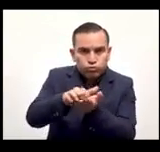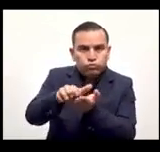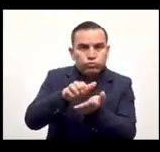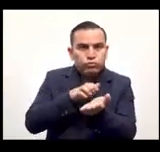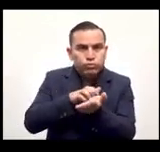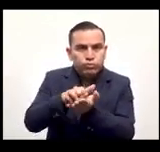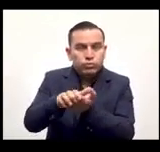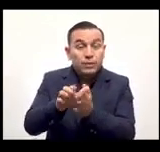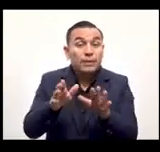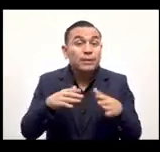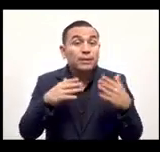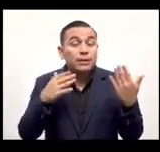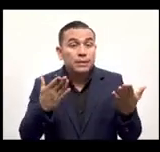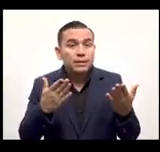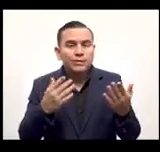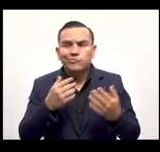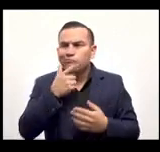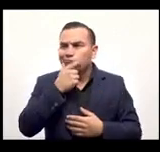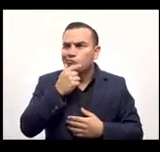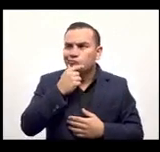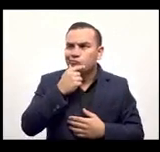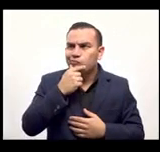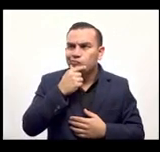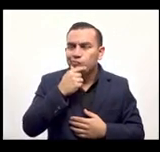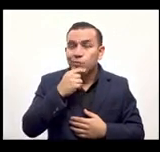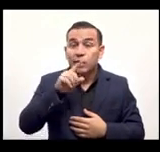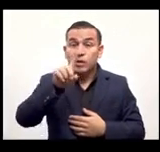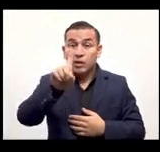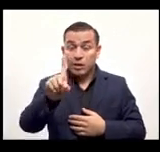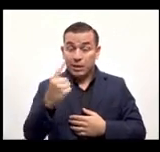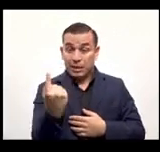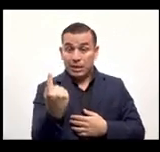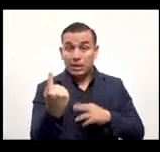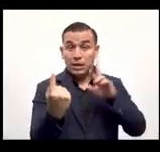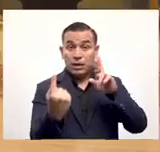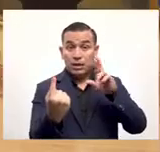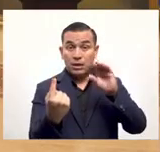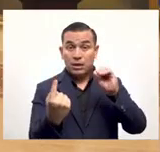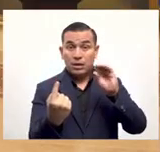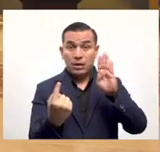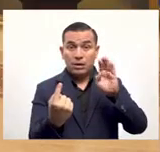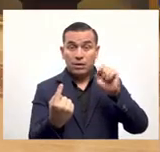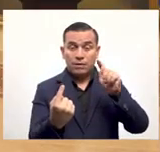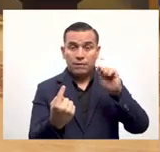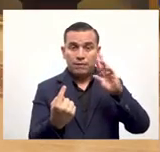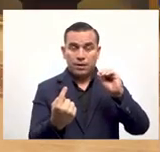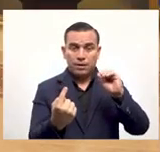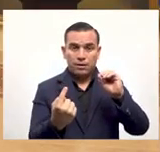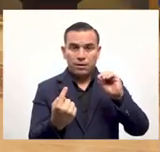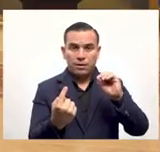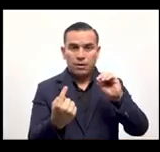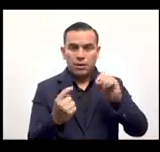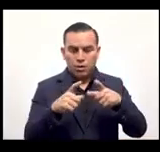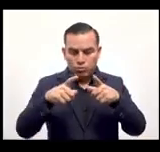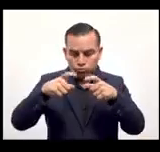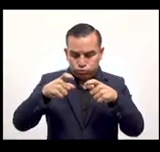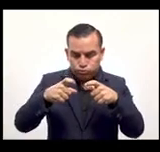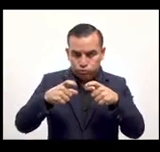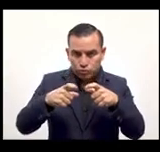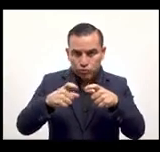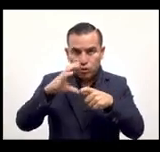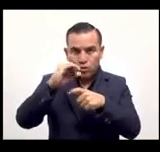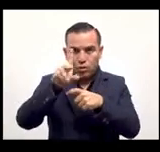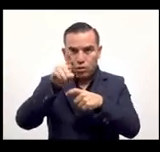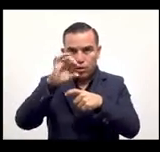compra de minuta y entonces él va a escoger ahí tiene a Roberto Fajardo lo va a seleccionar va a escanear el código